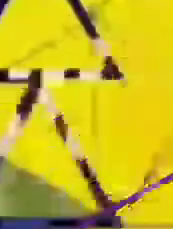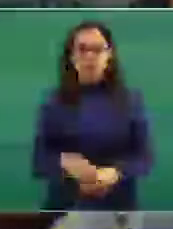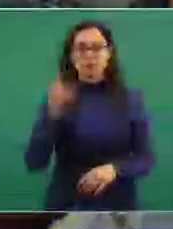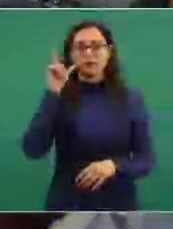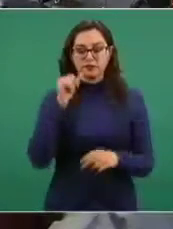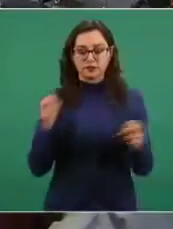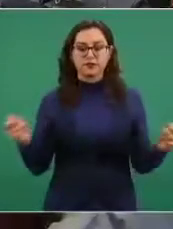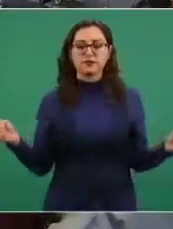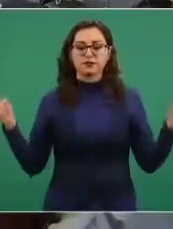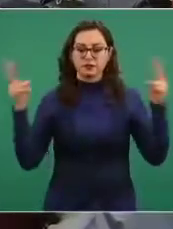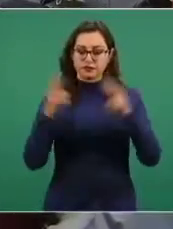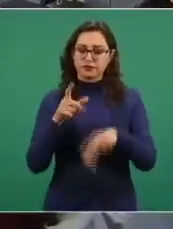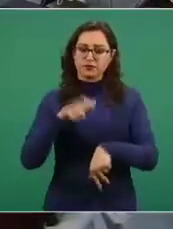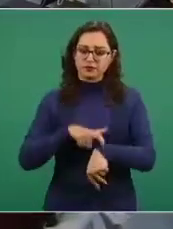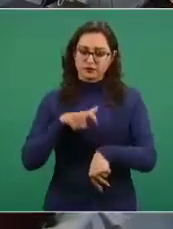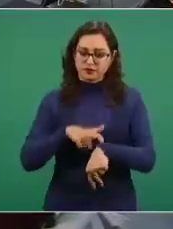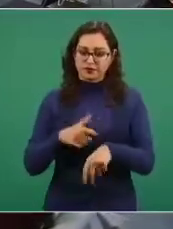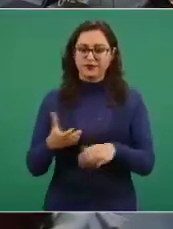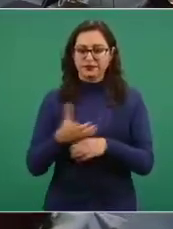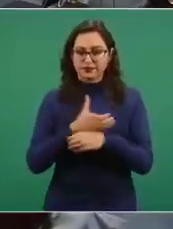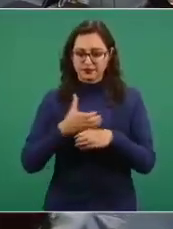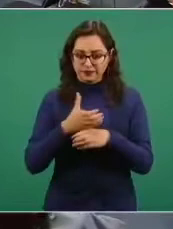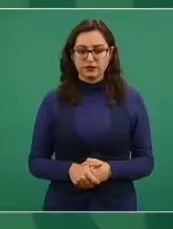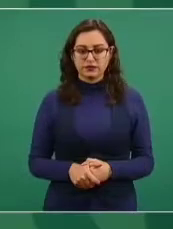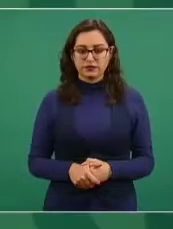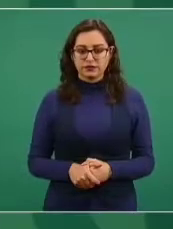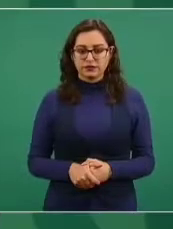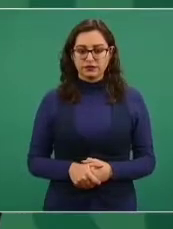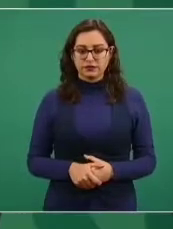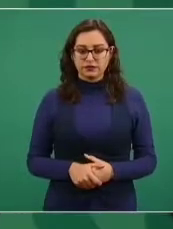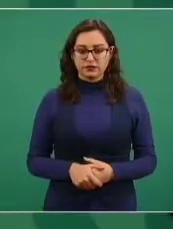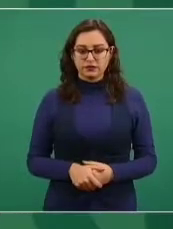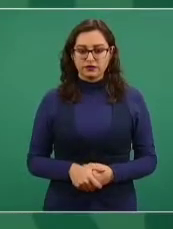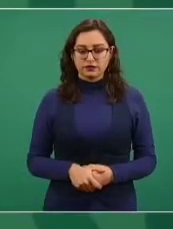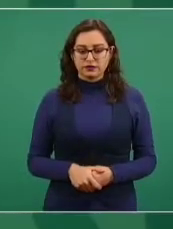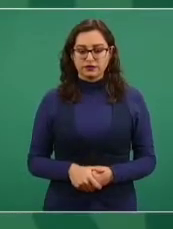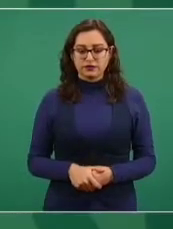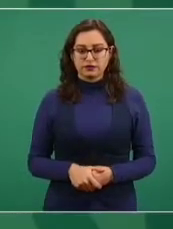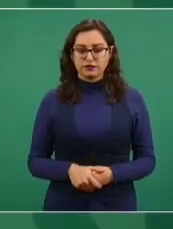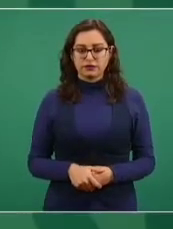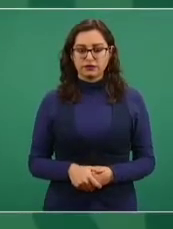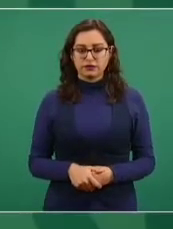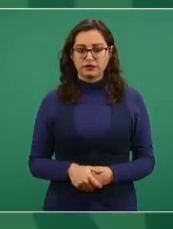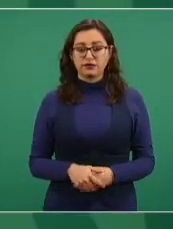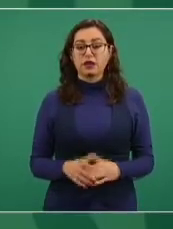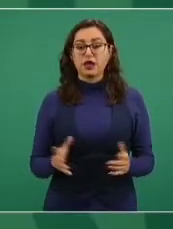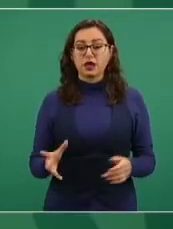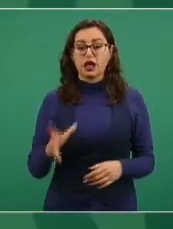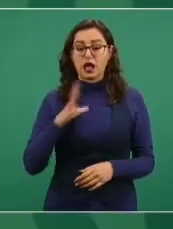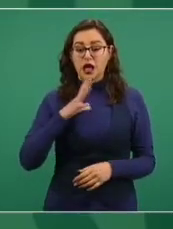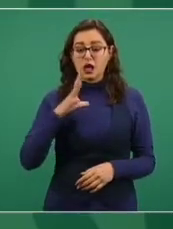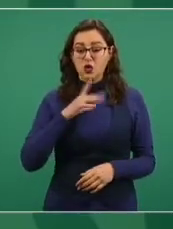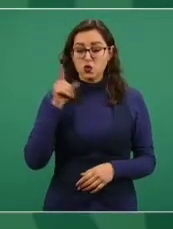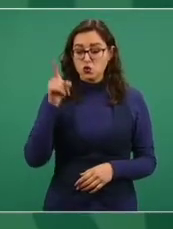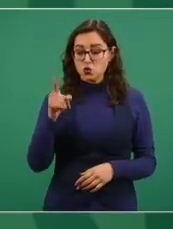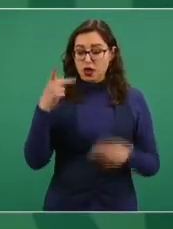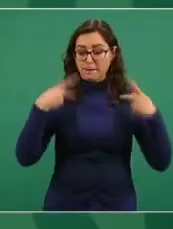Es la hora del café con leche y con pan. Un actor que quiero recordar